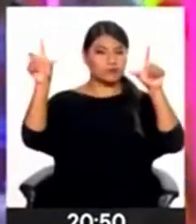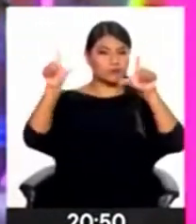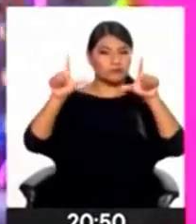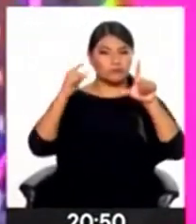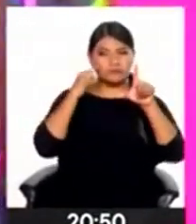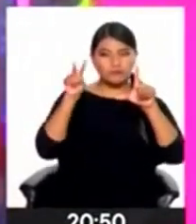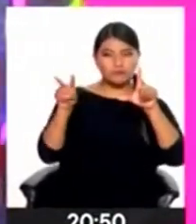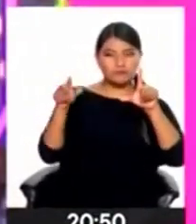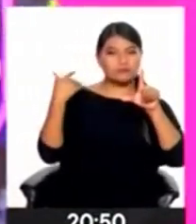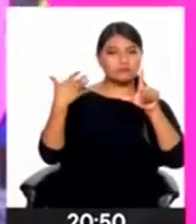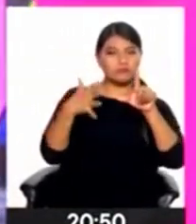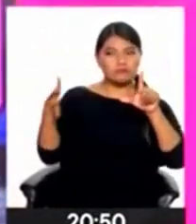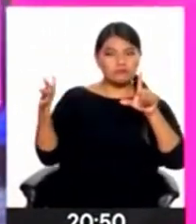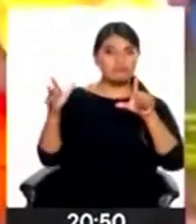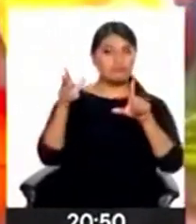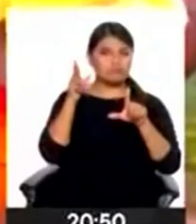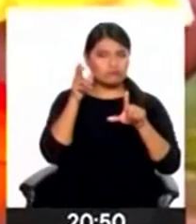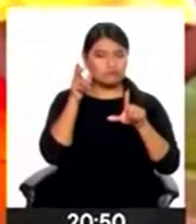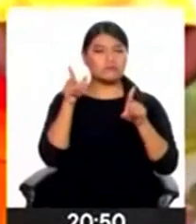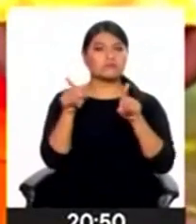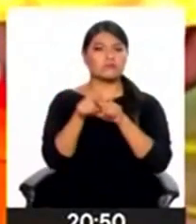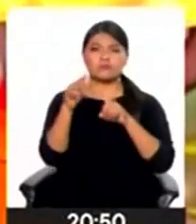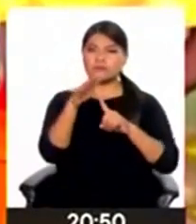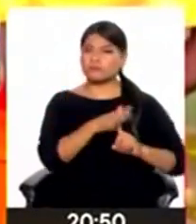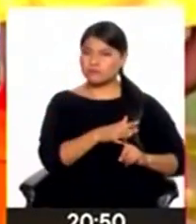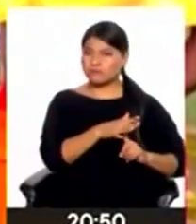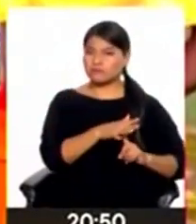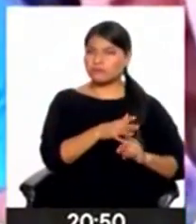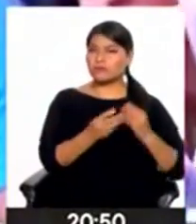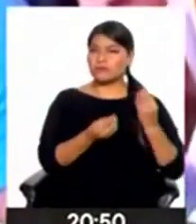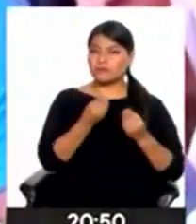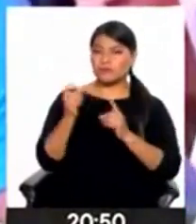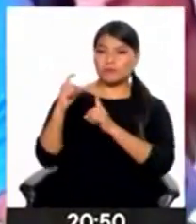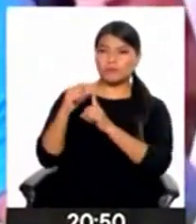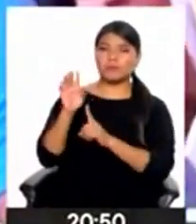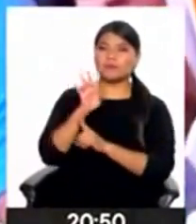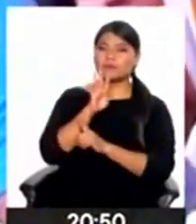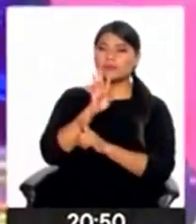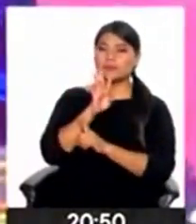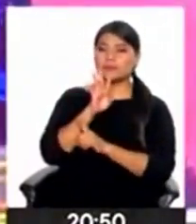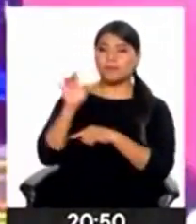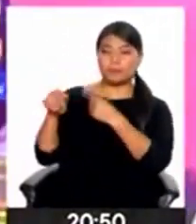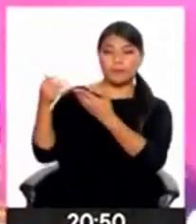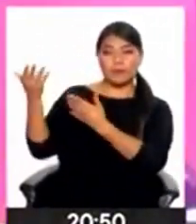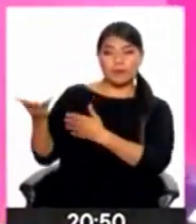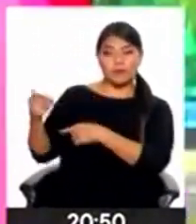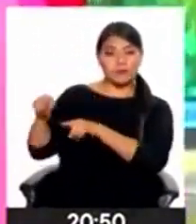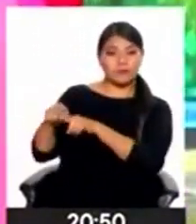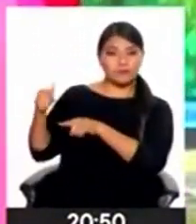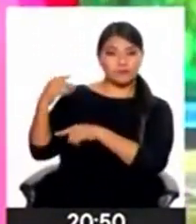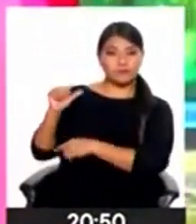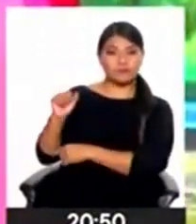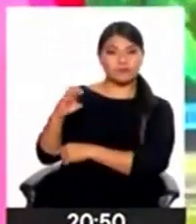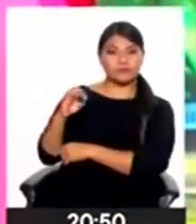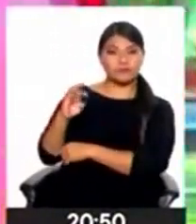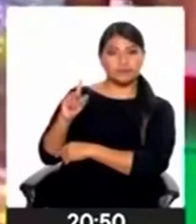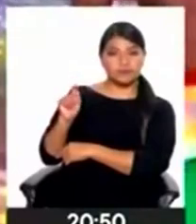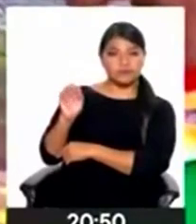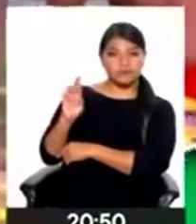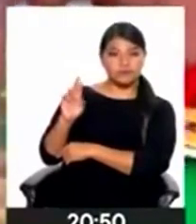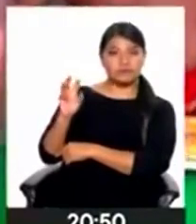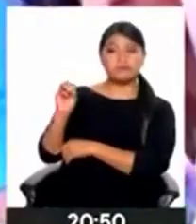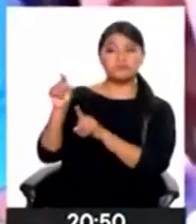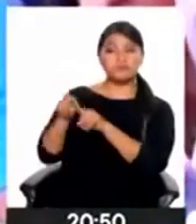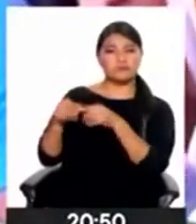consecuencias penales. El Ministerio Público inició una investigación preliminar contra el participante Gino Acereto por el